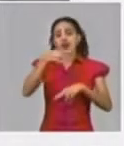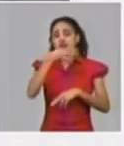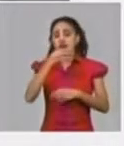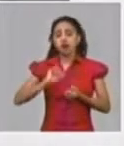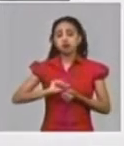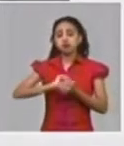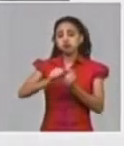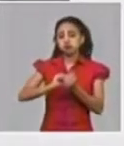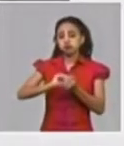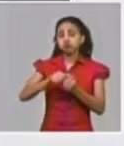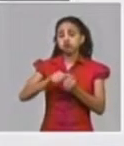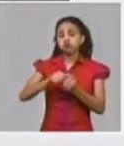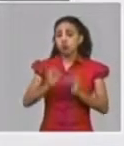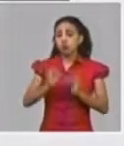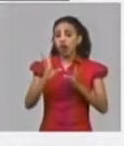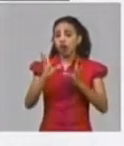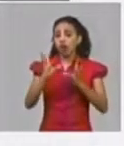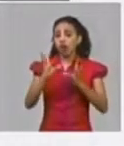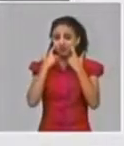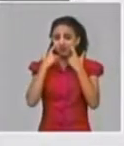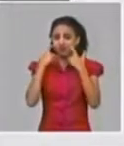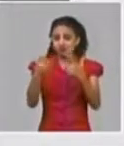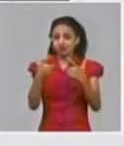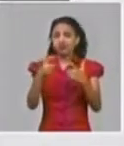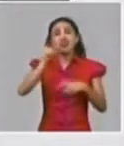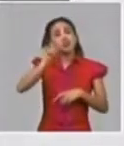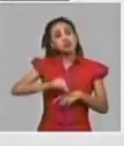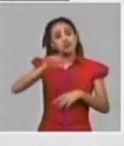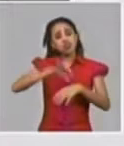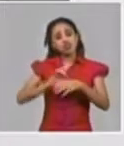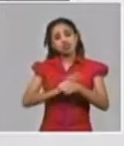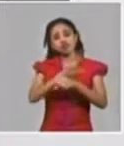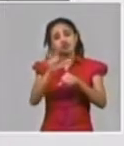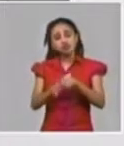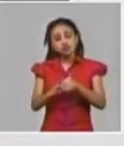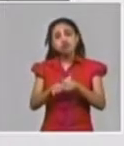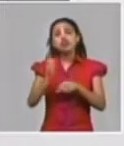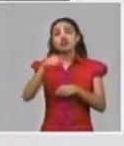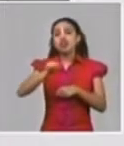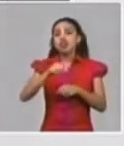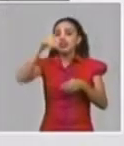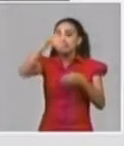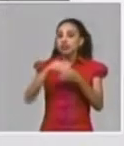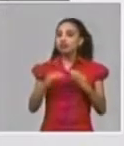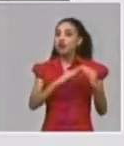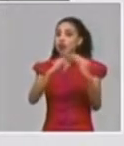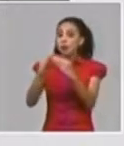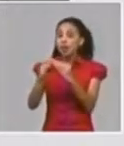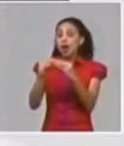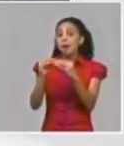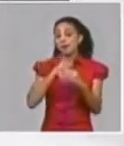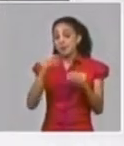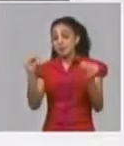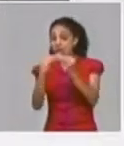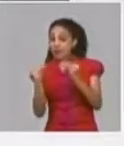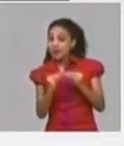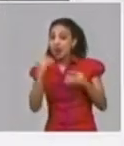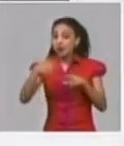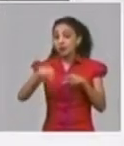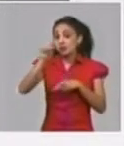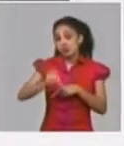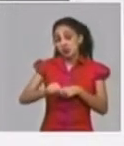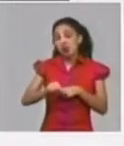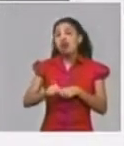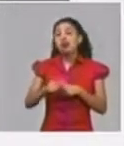Naranjo han tenido un número importante de casos y que son casos que han estado en la comunidad y que es importante que la población